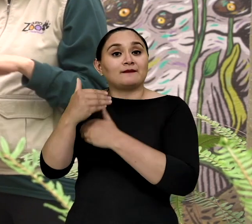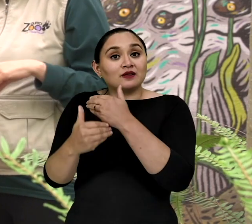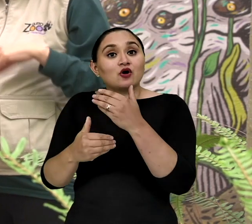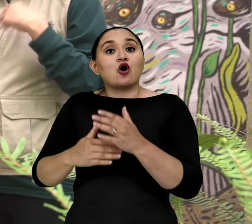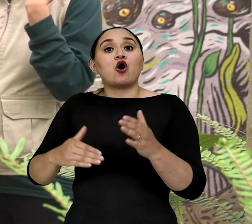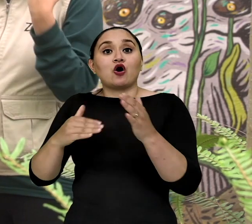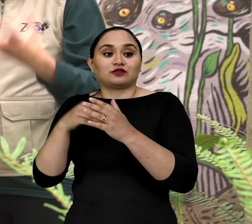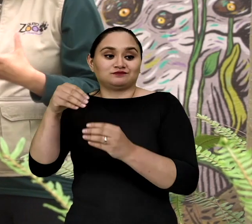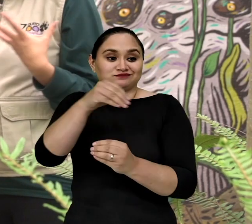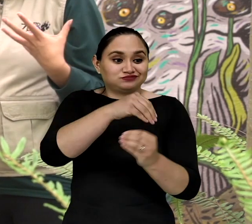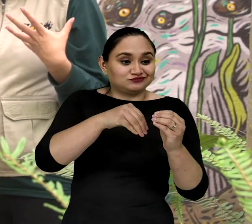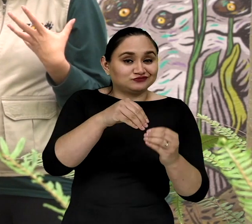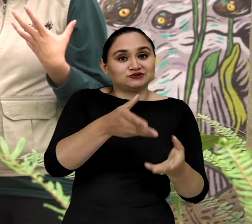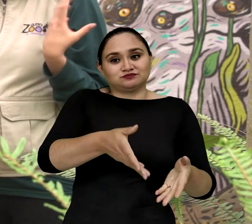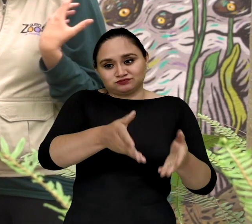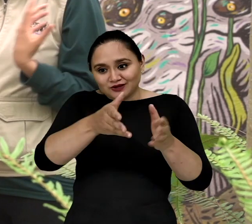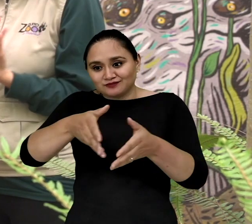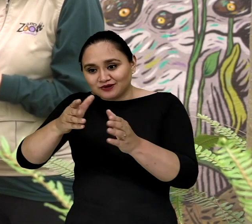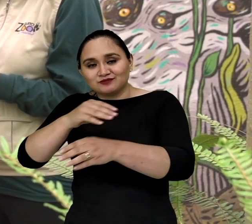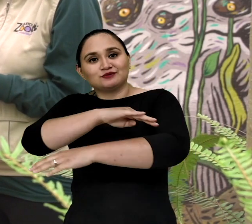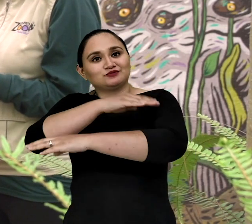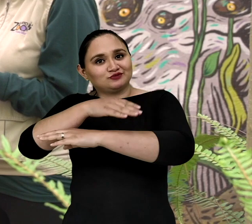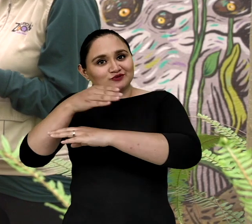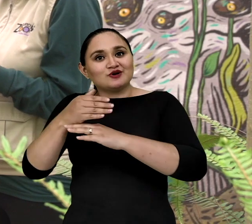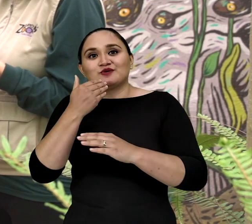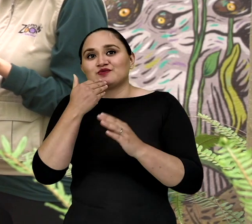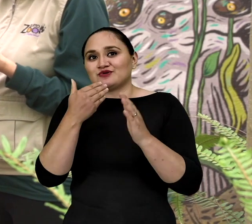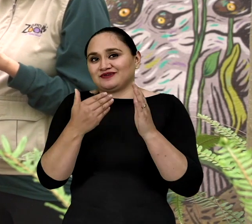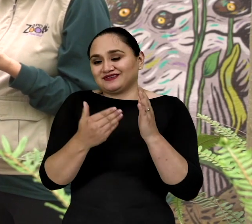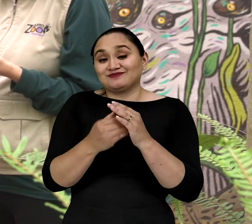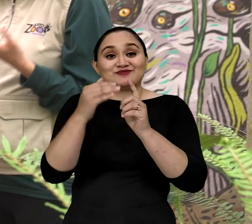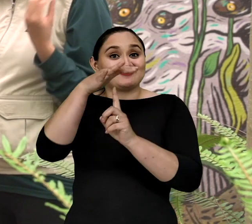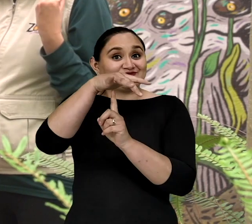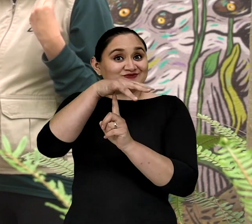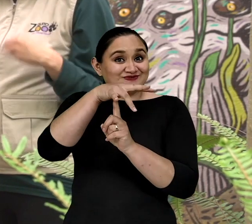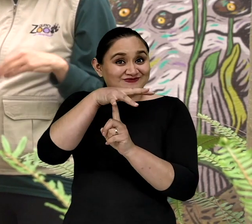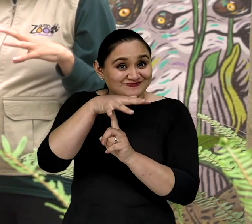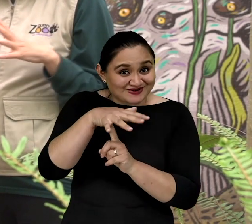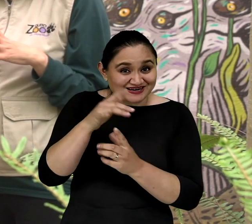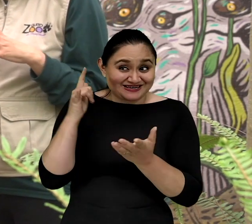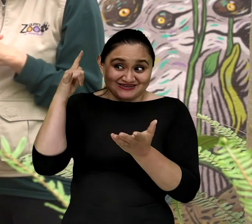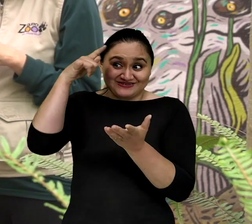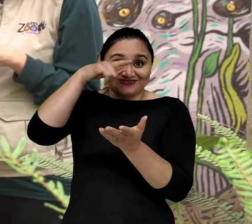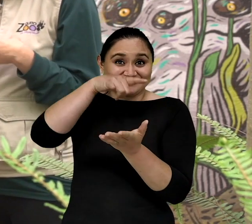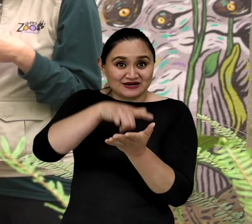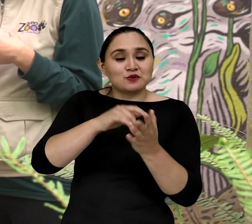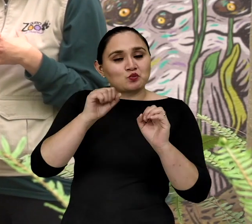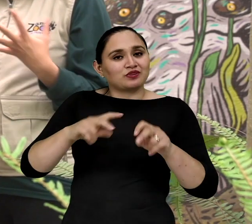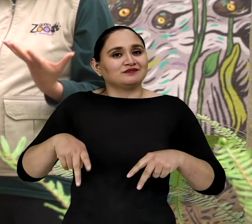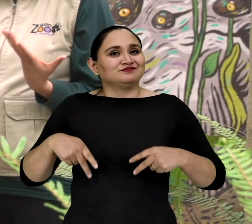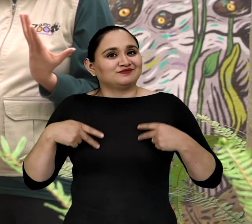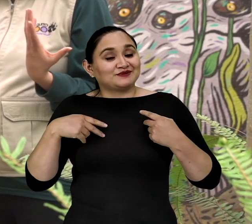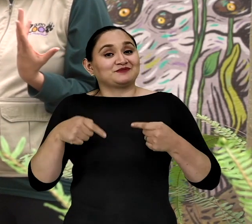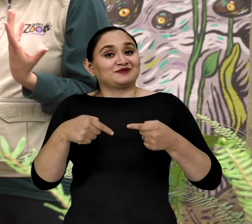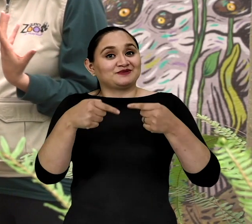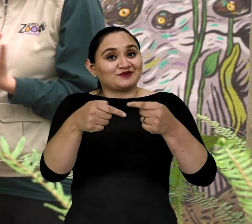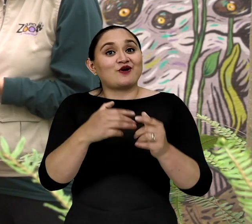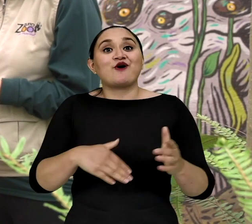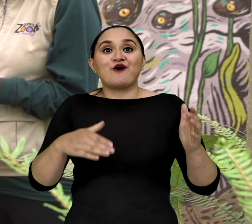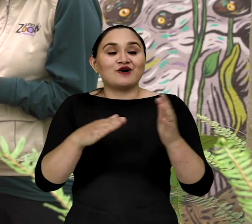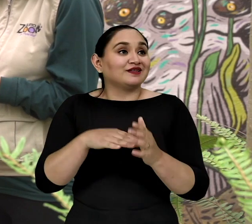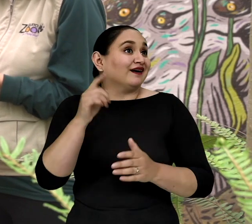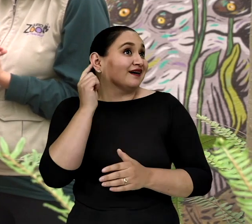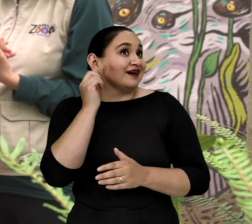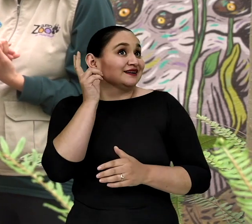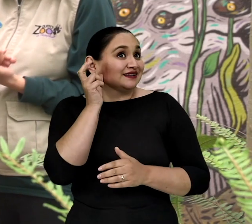después reintroducimos estos renacuajos en zonas como el Parque Bicentenario Donde van a poder sobrevivir y muy pronto vamos a poderlos